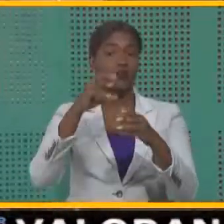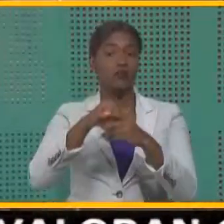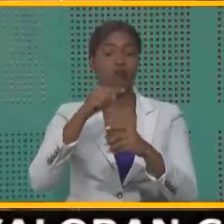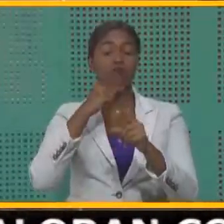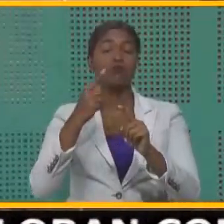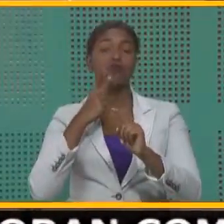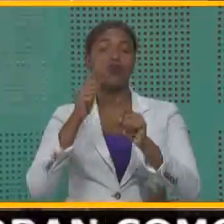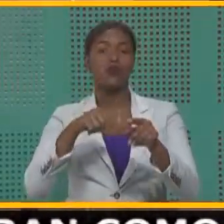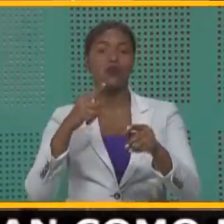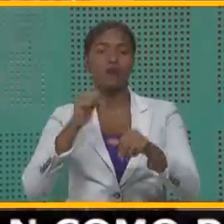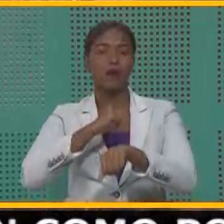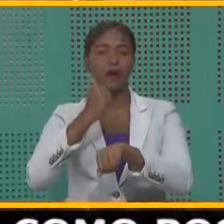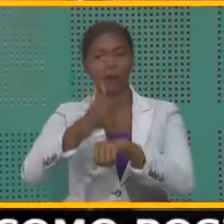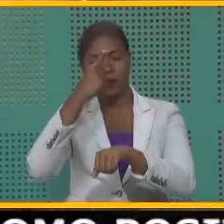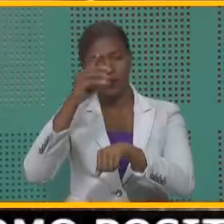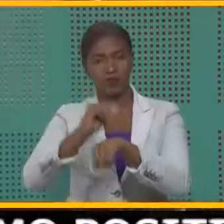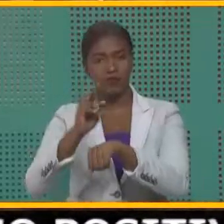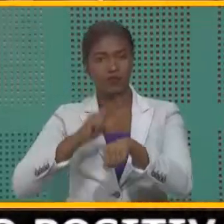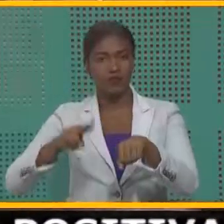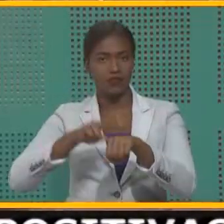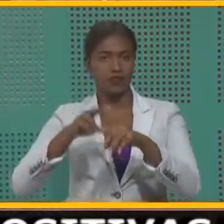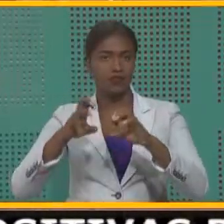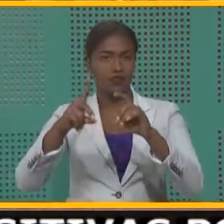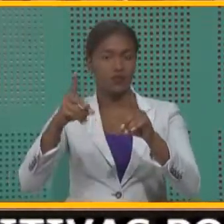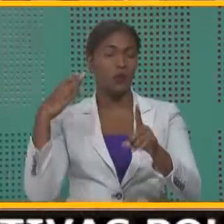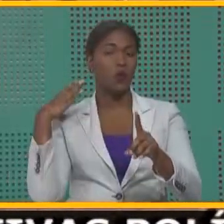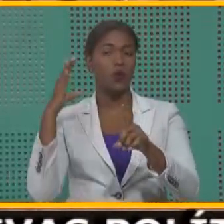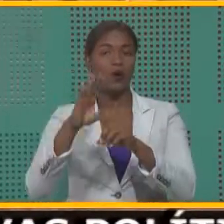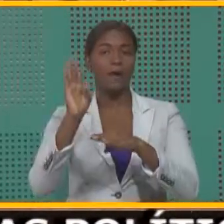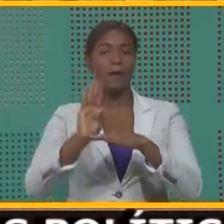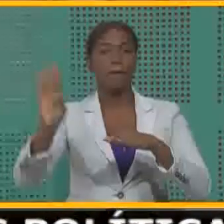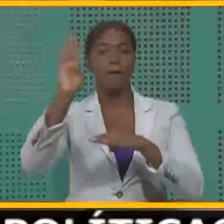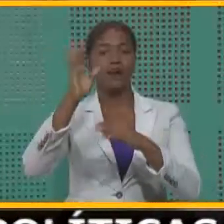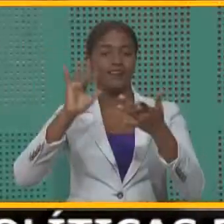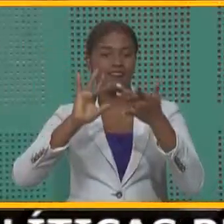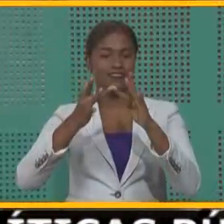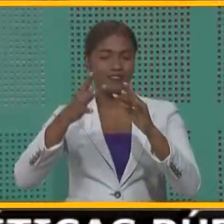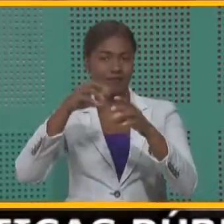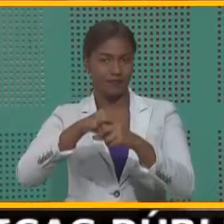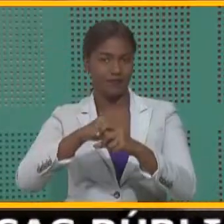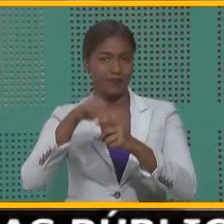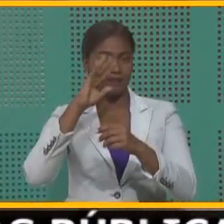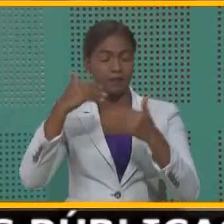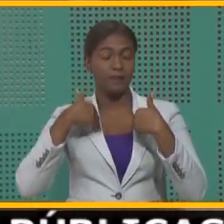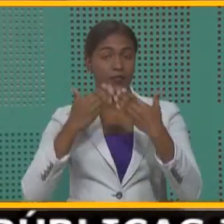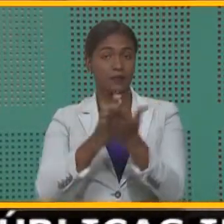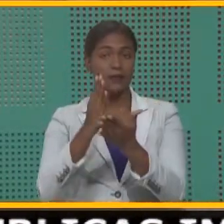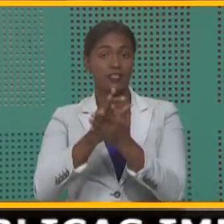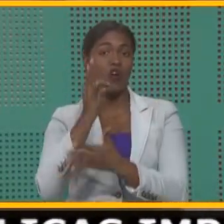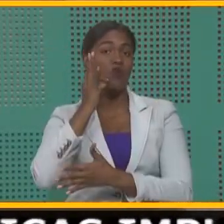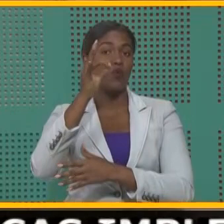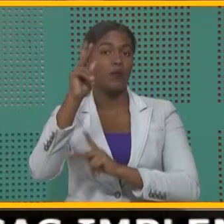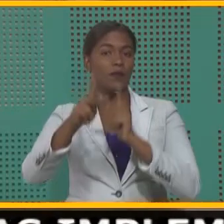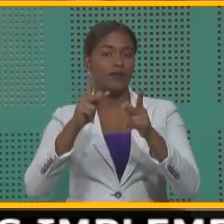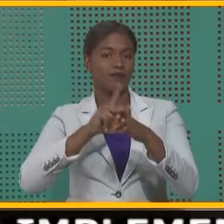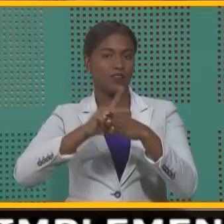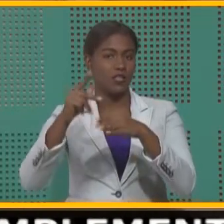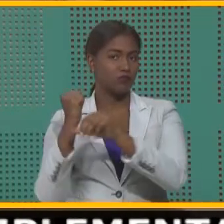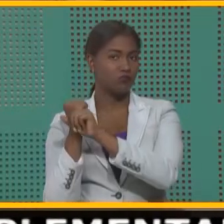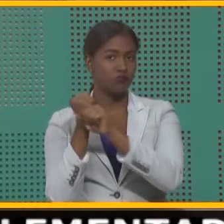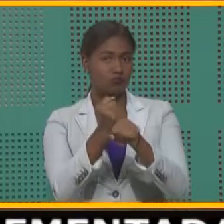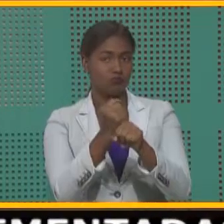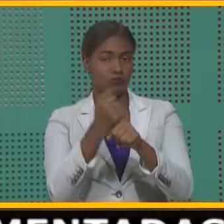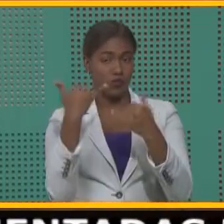ordenanza aprobada por el Consejo Nacional de Educación denominada Bachillerato en Línea, lo que permitirá que los futuros profesionales del béisbol,